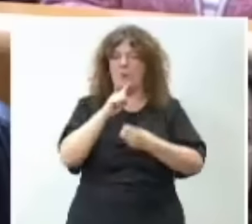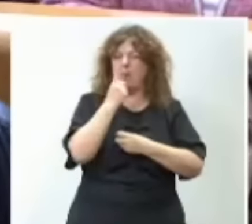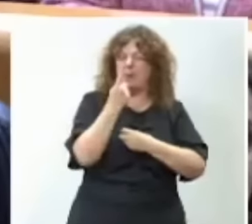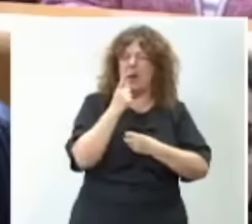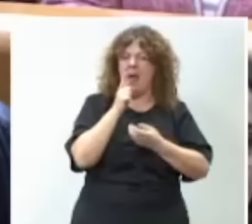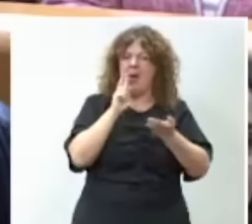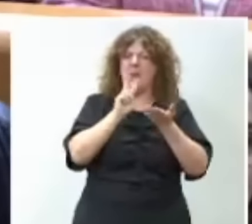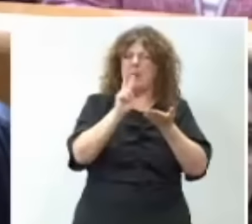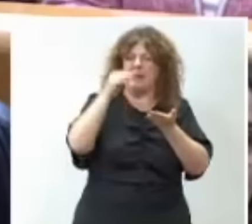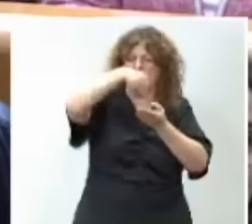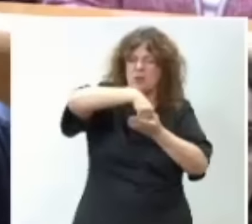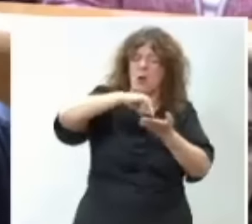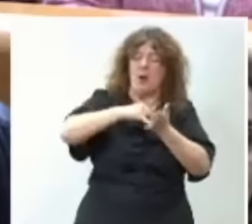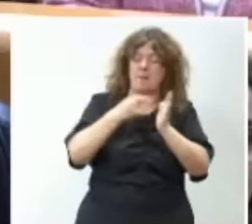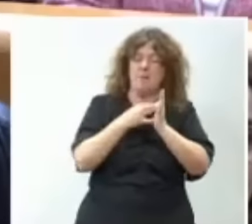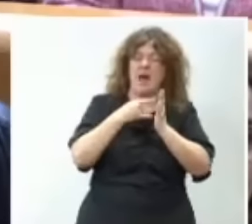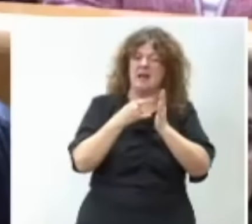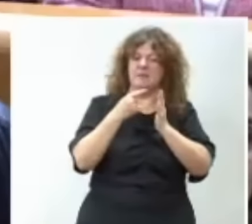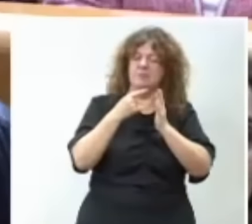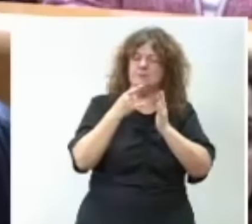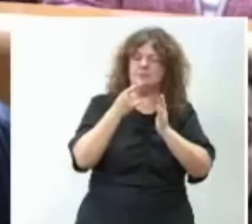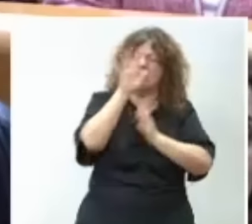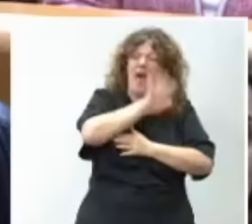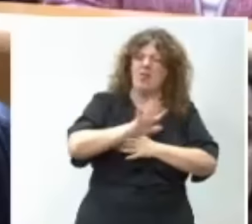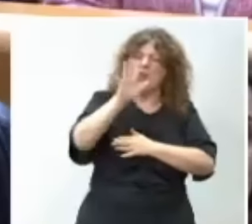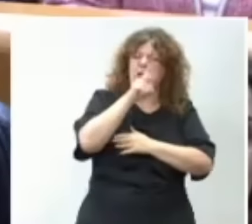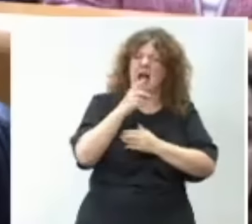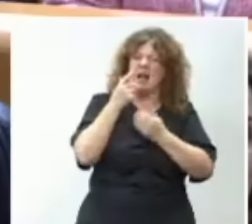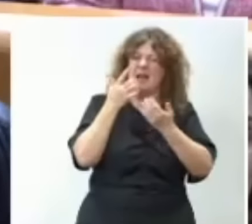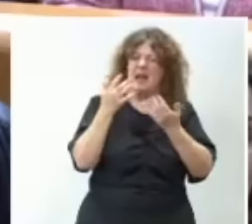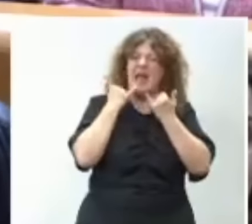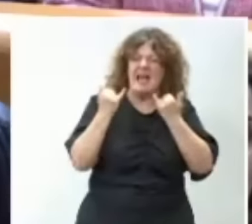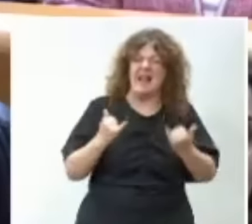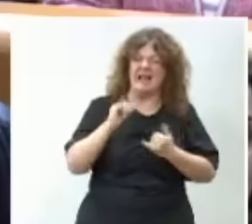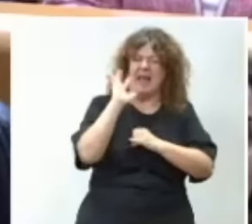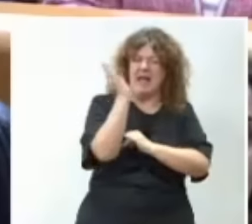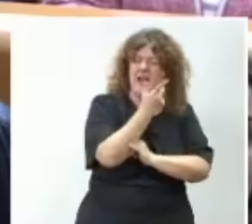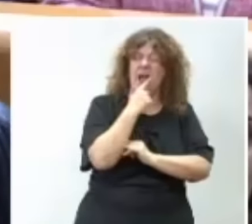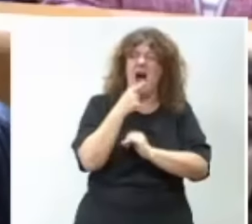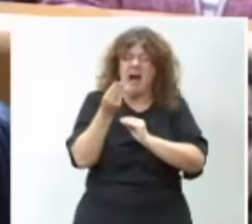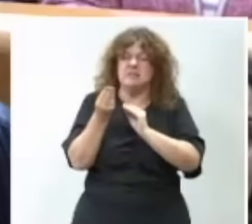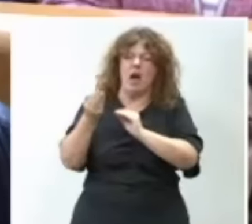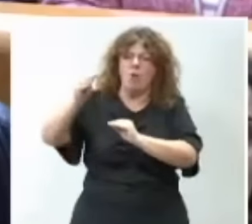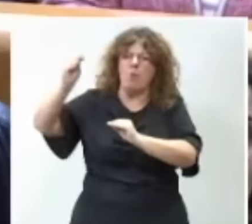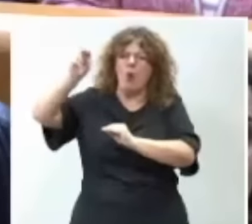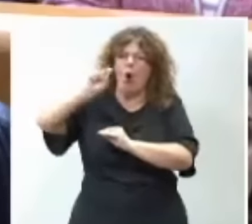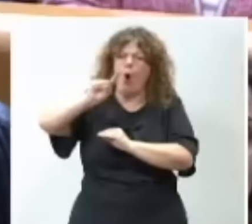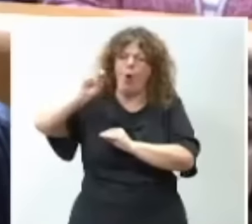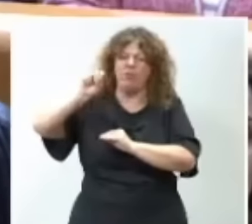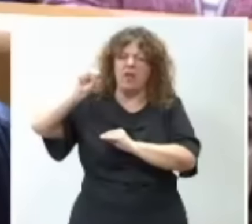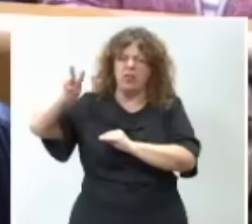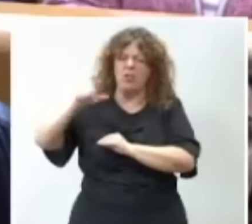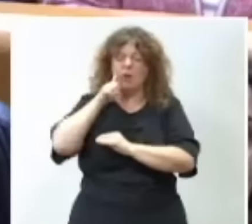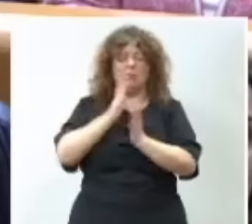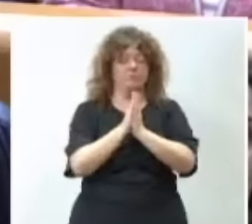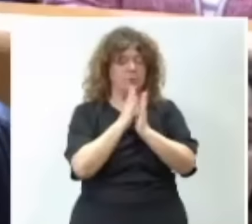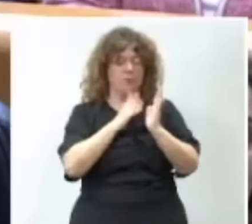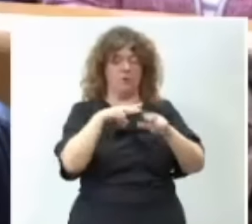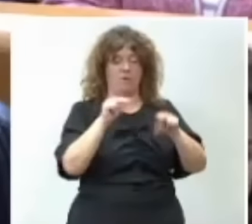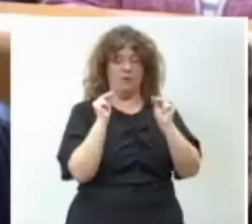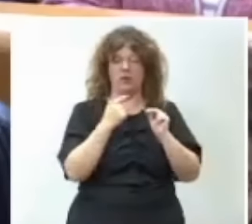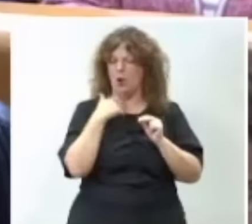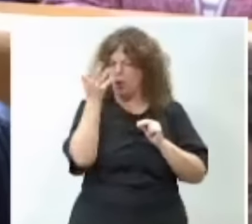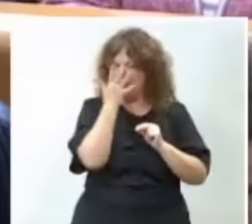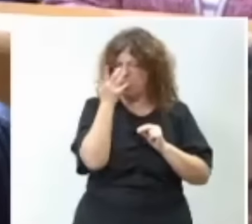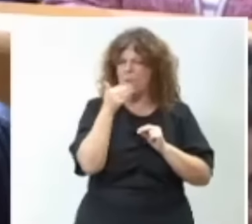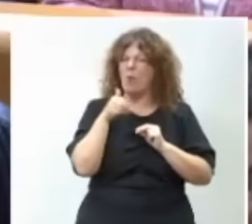del Plan Nacional Integrado de Energía y Clima, vemos que podremos incrementar hasta 11 o 12 en la siguiente versión. Luego vaya finalizando. Así que no se preocupe,